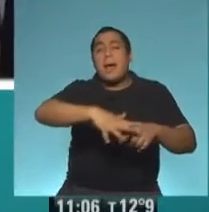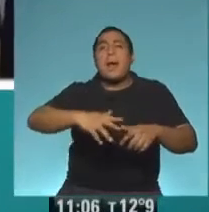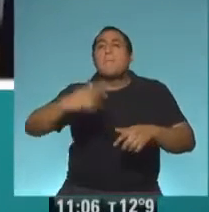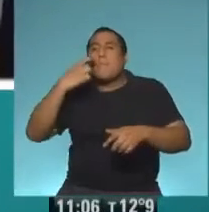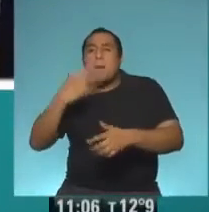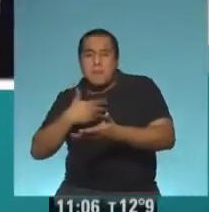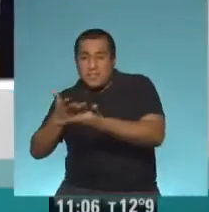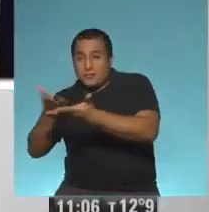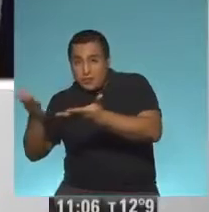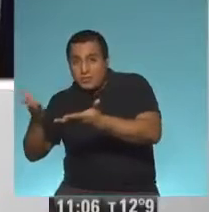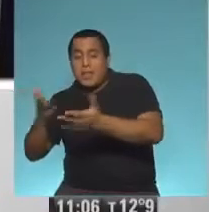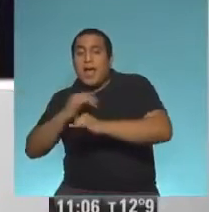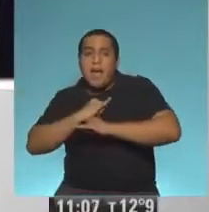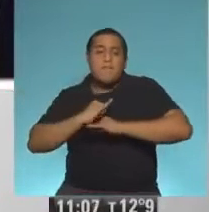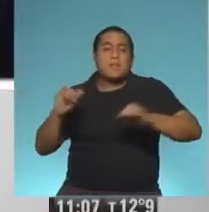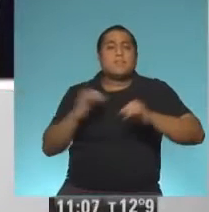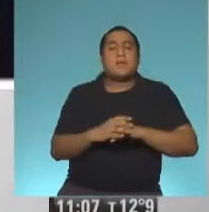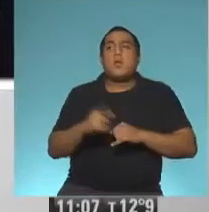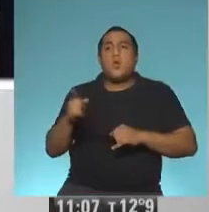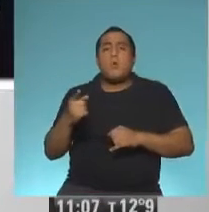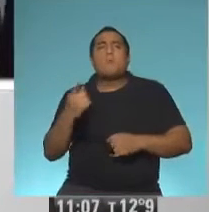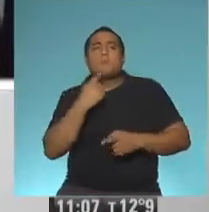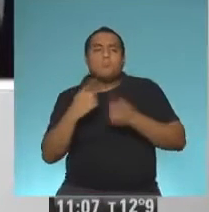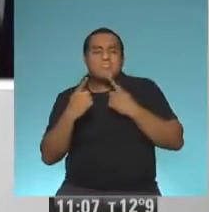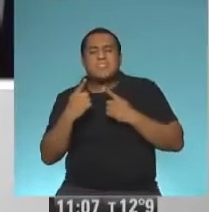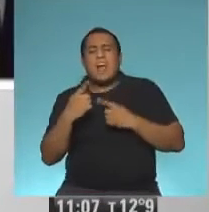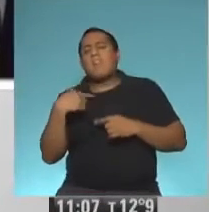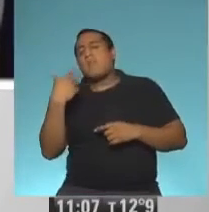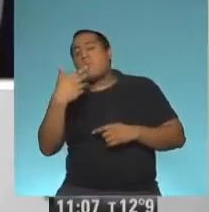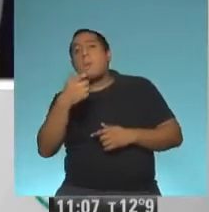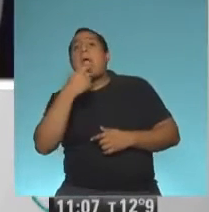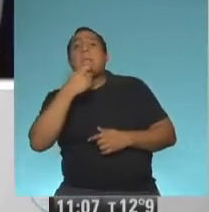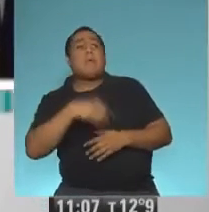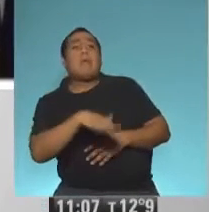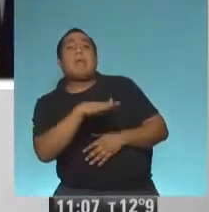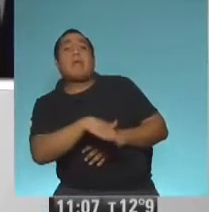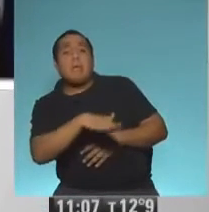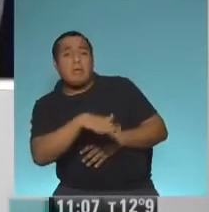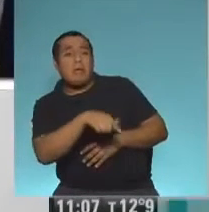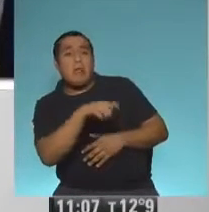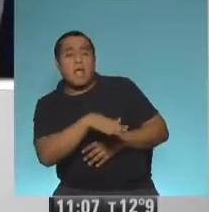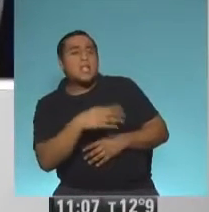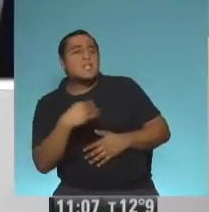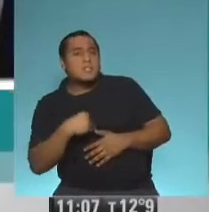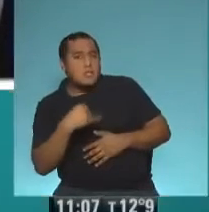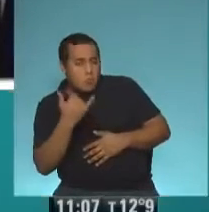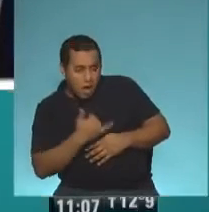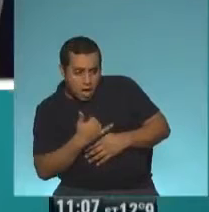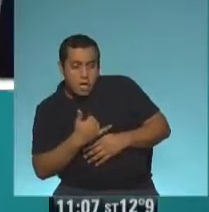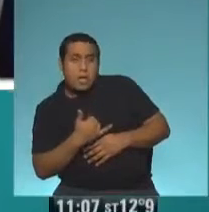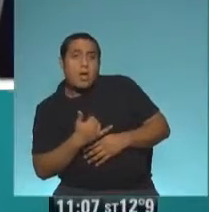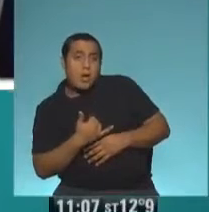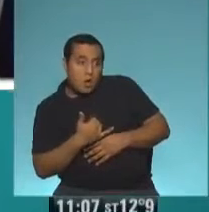general, les den que en consultas cuando ven que sus chicos están con síntomas, ya sea